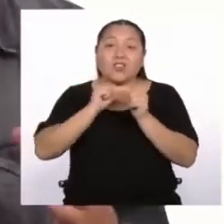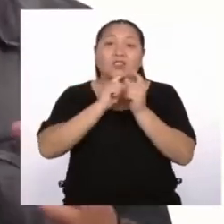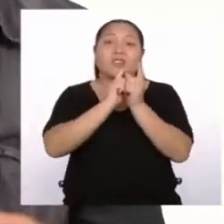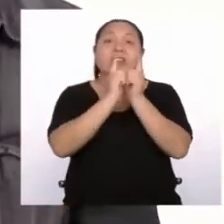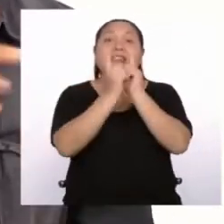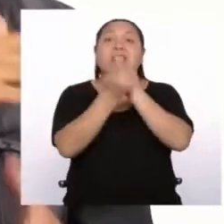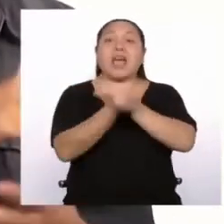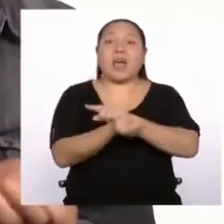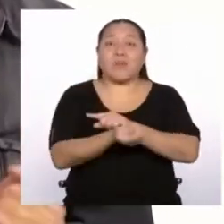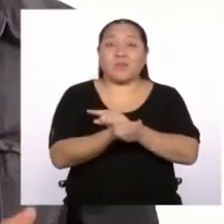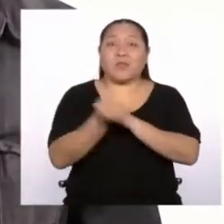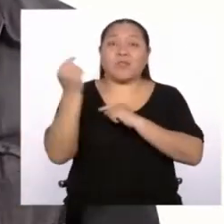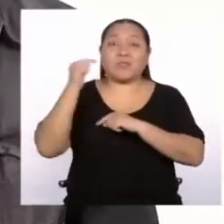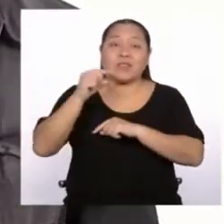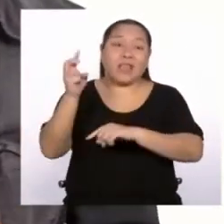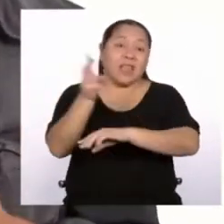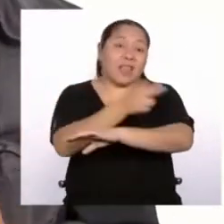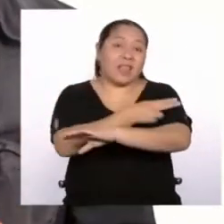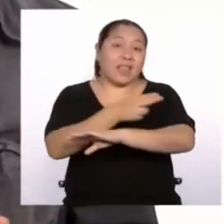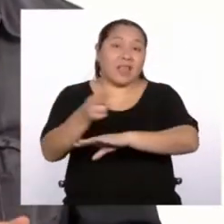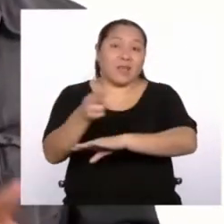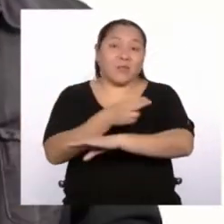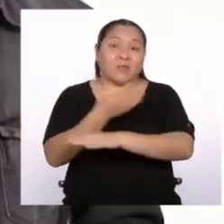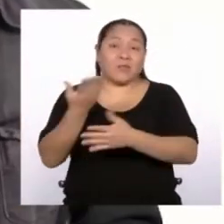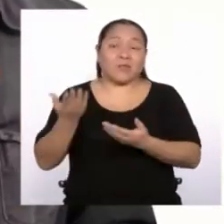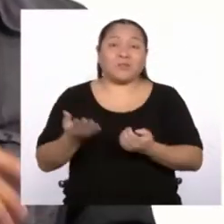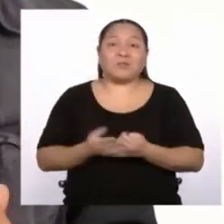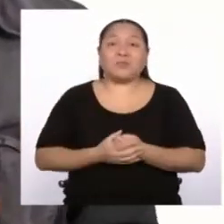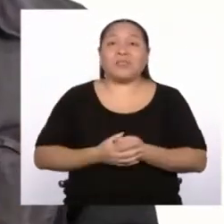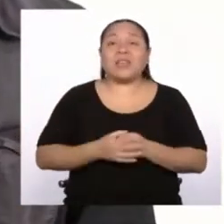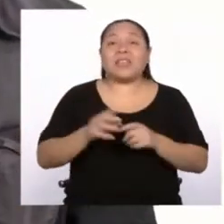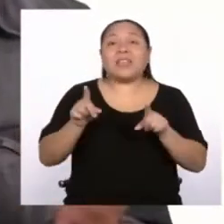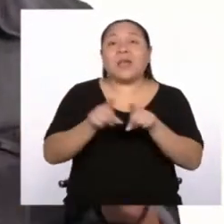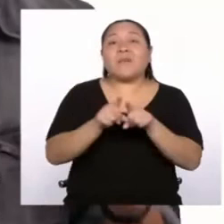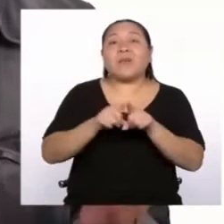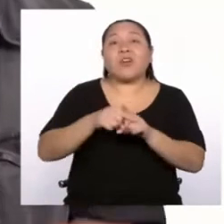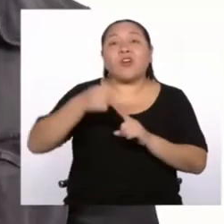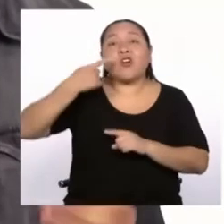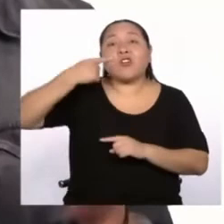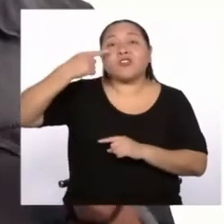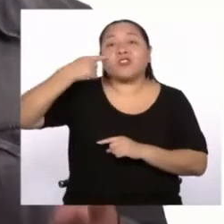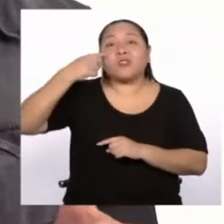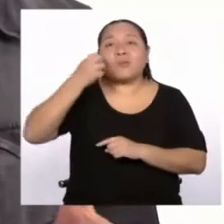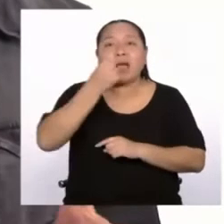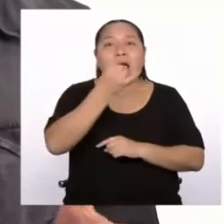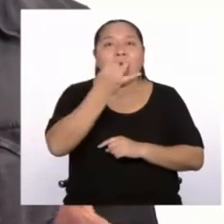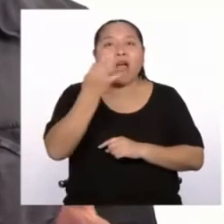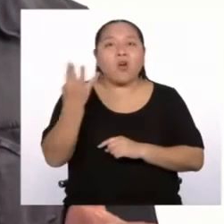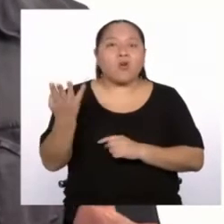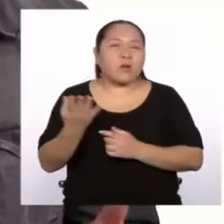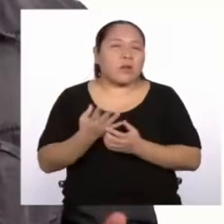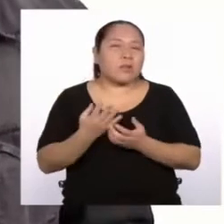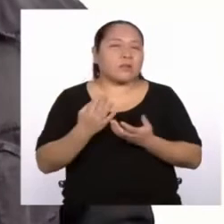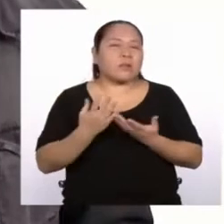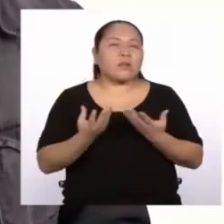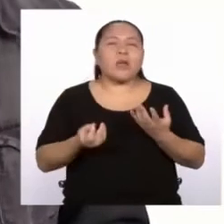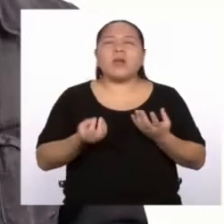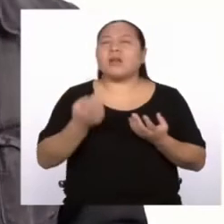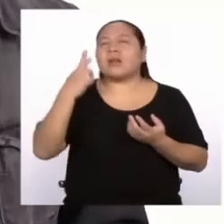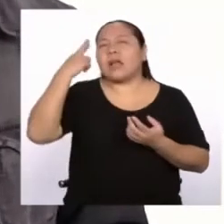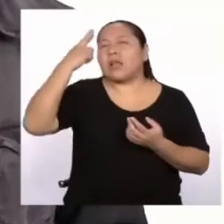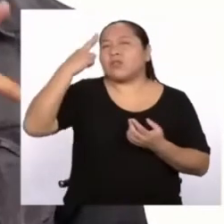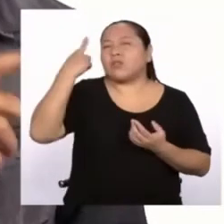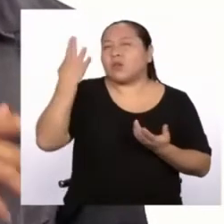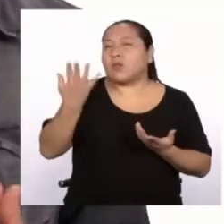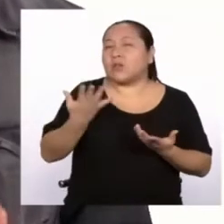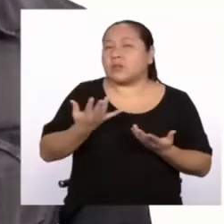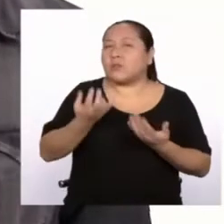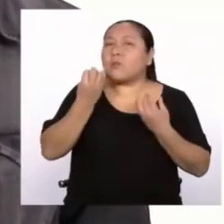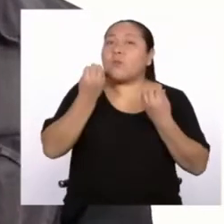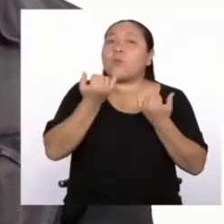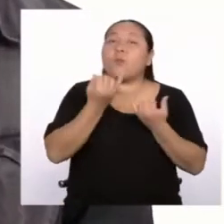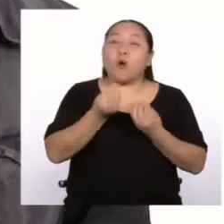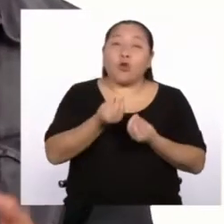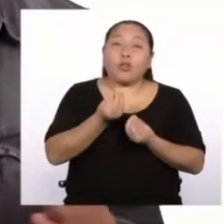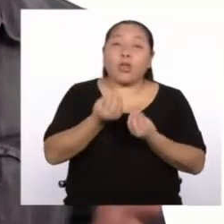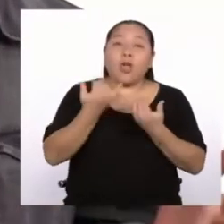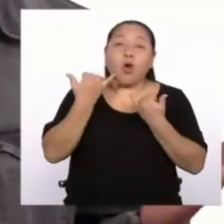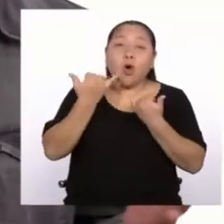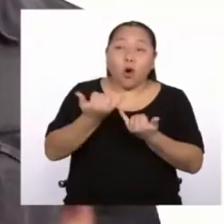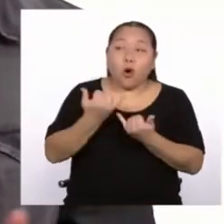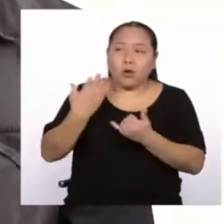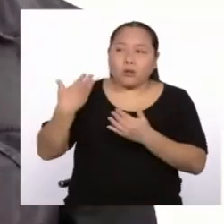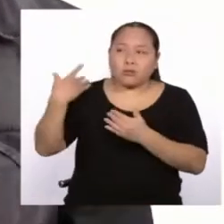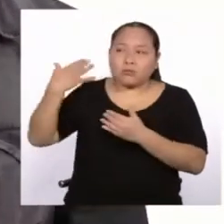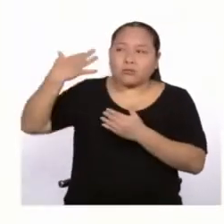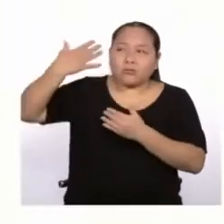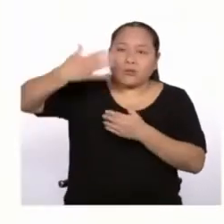pasado nuestro querido himno nacional y conoceremos algunos de los motivos que incluso hasta hoy siguen siendo